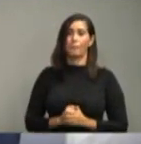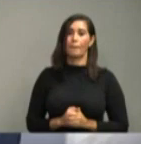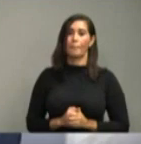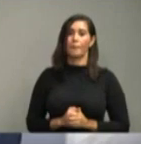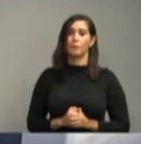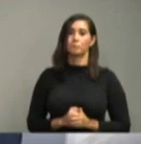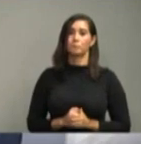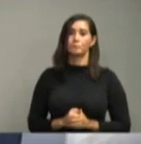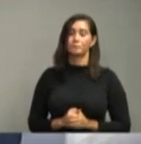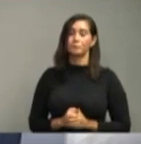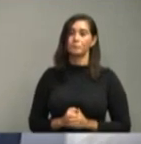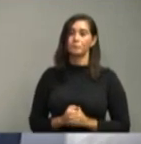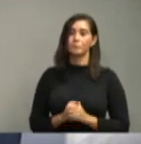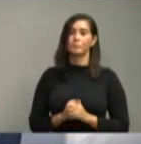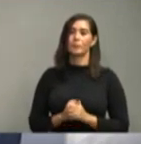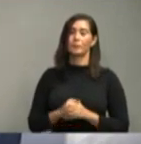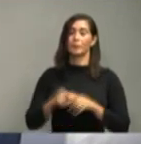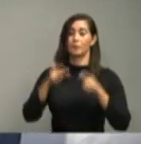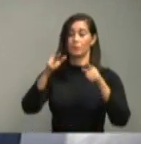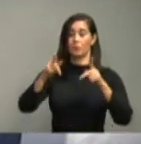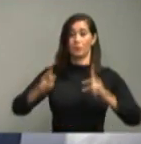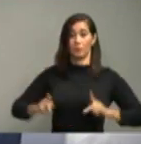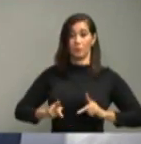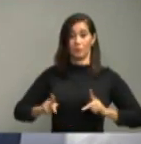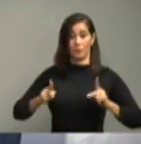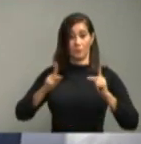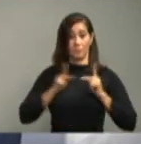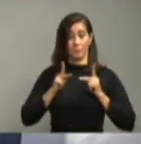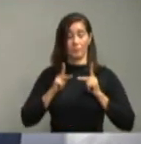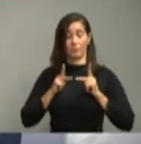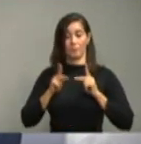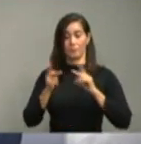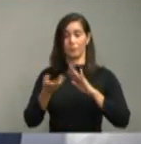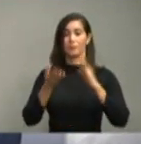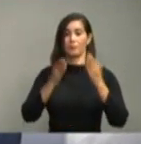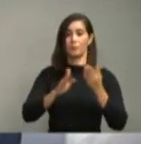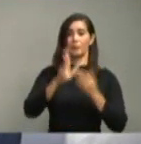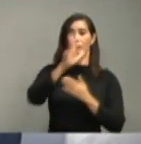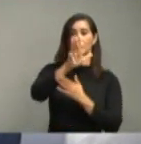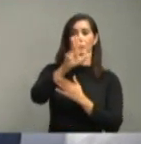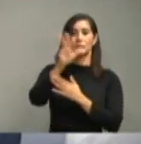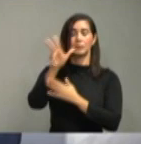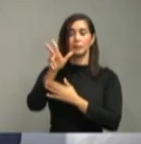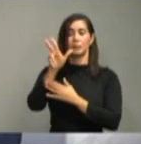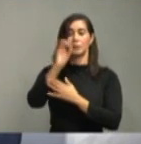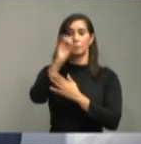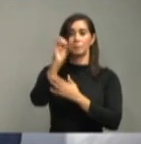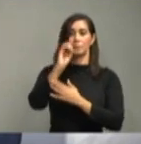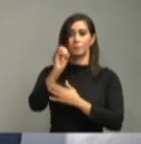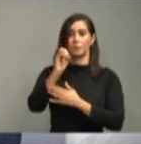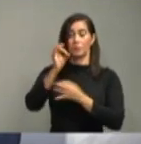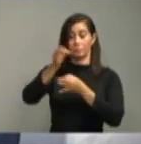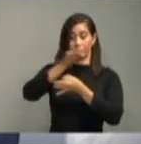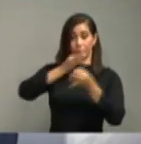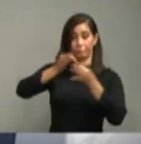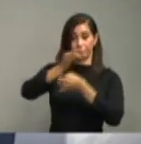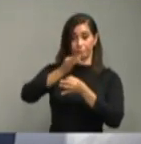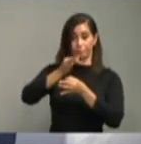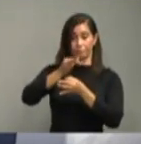Por lugar de residencia, los fallecimientos, el 33% provincia Duarte,